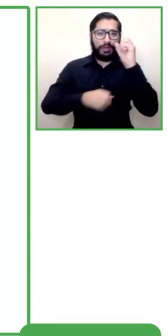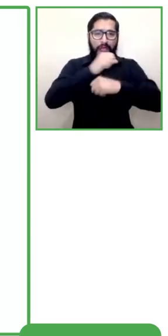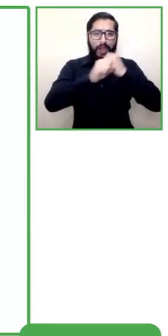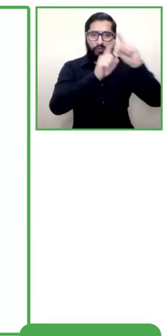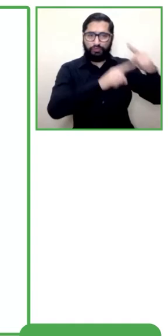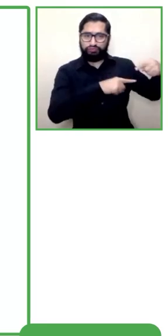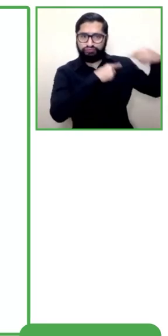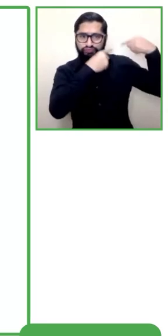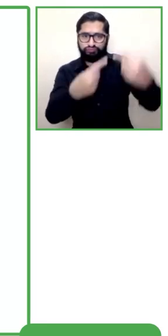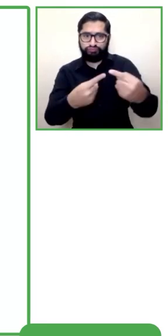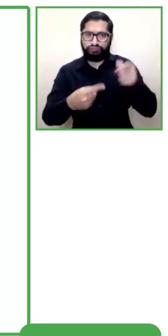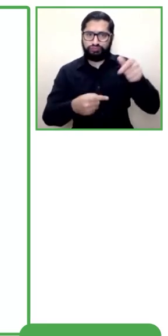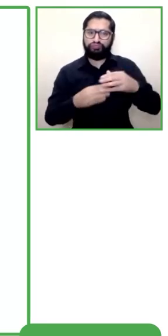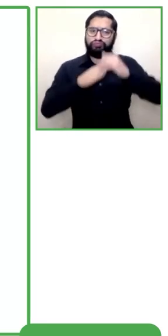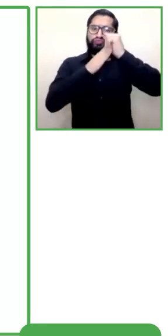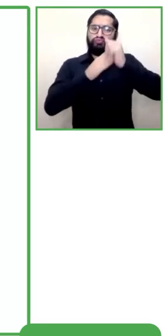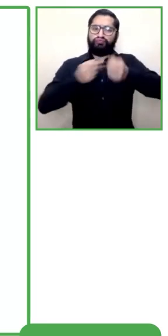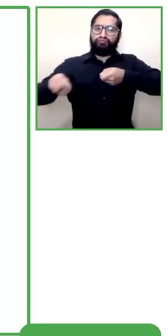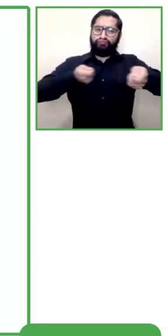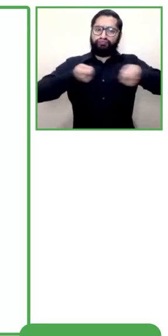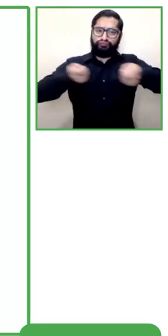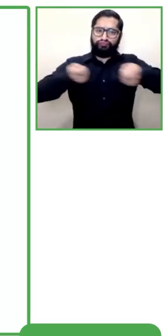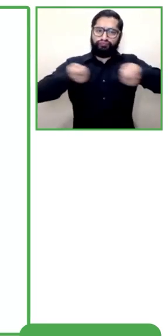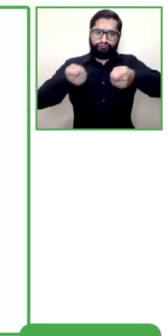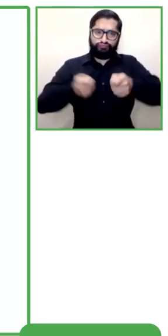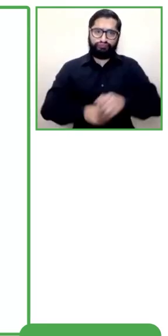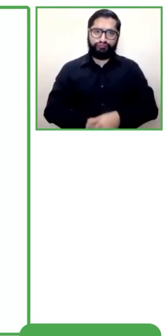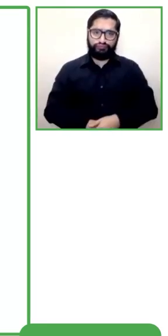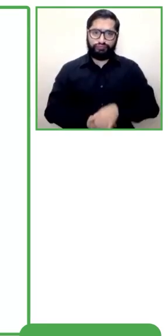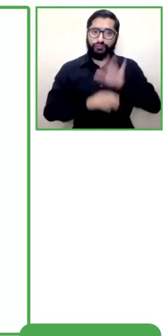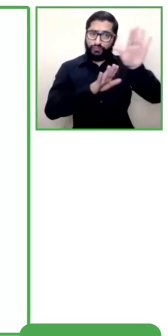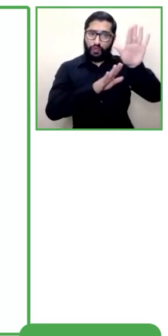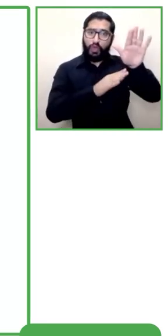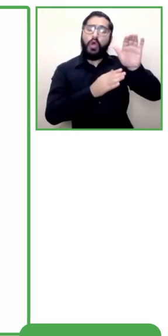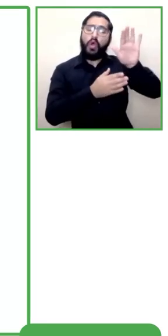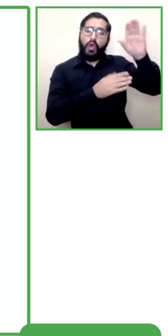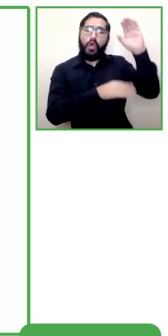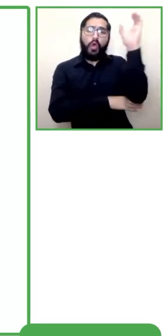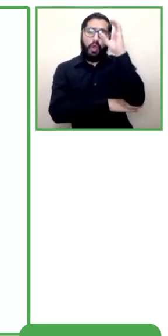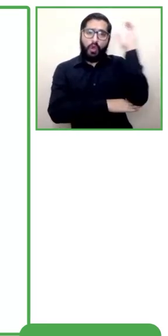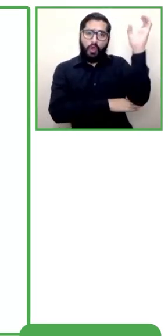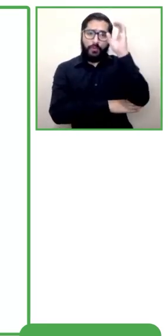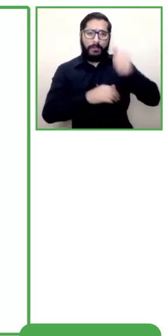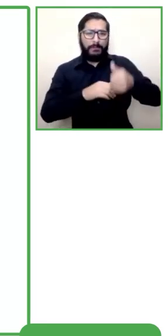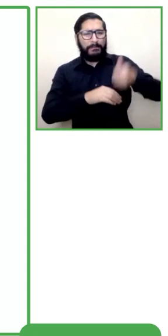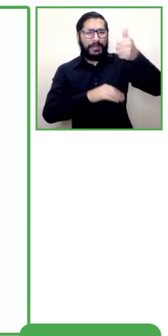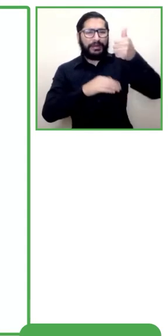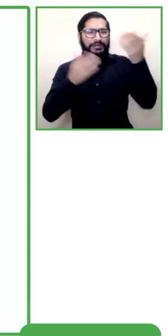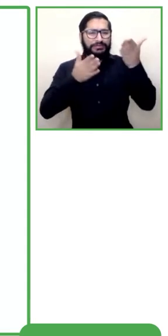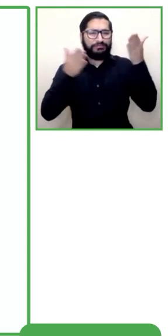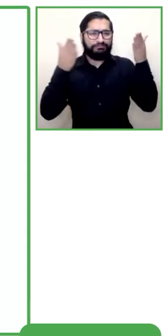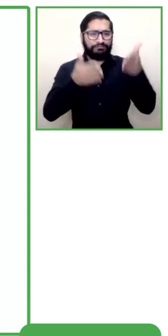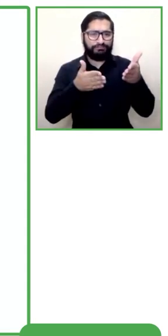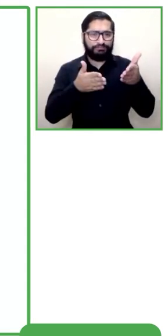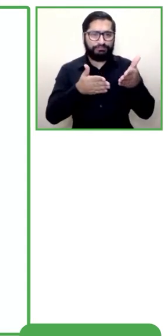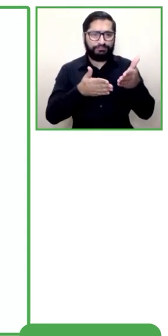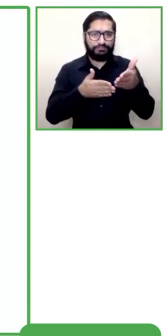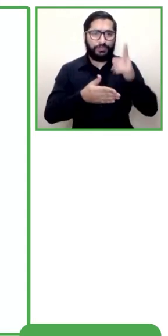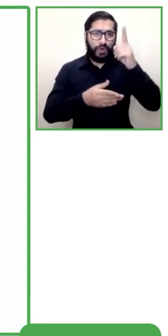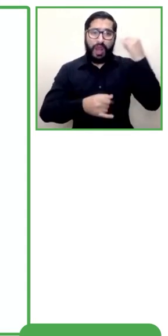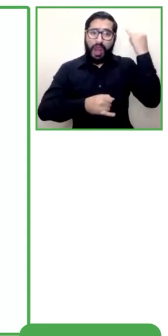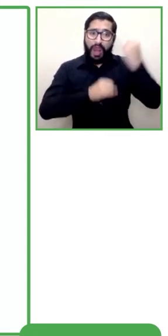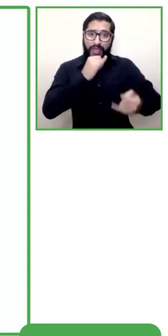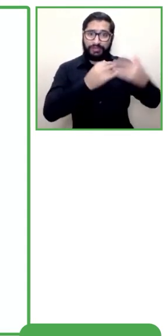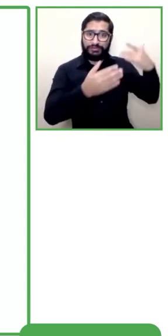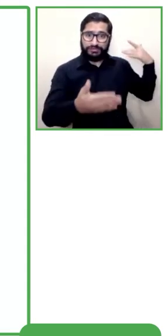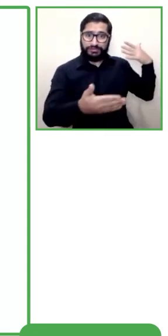una de las principales organizaciones de personas con discapacidad en Colombia. Y en los últimos 10 años ha desarrollado experiencia en el manejo